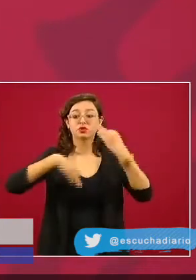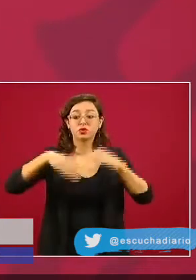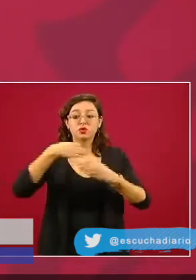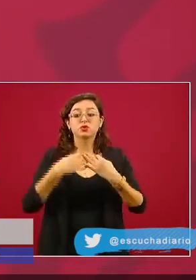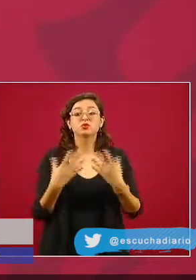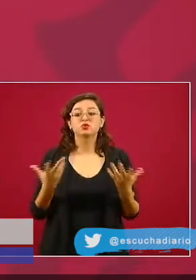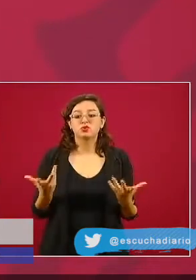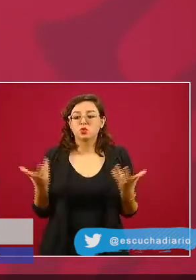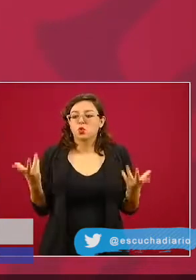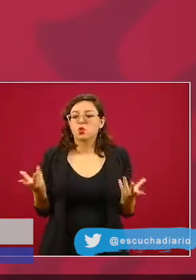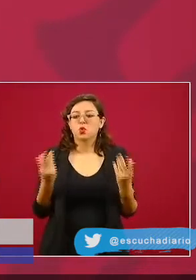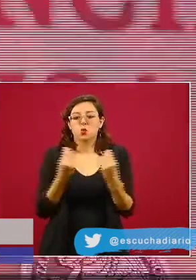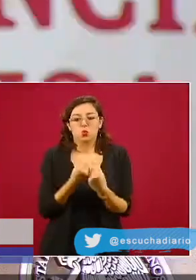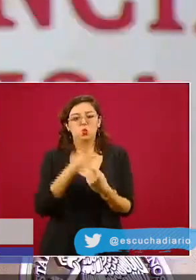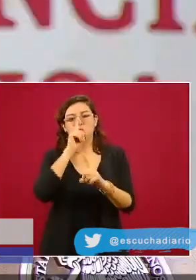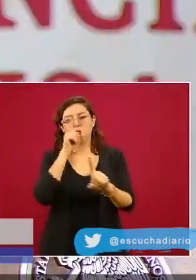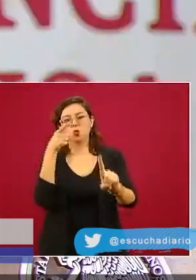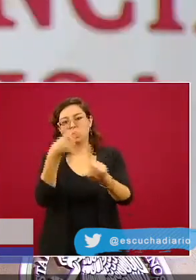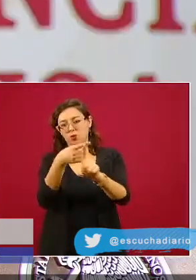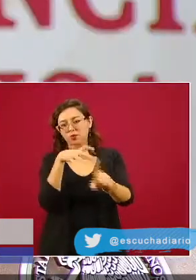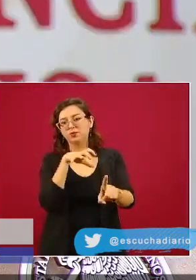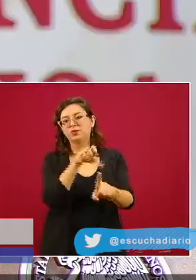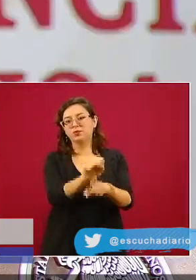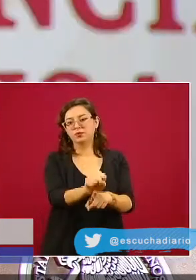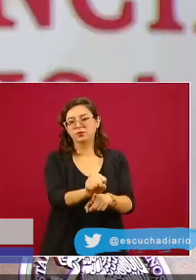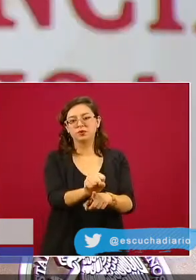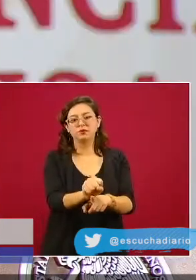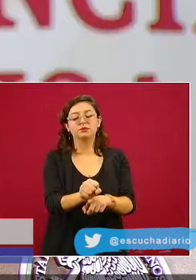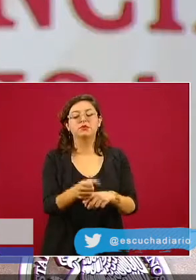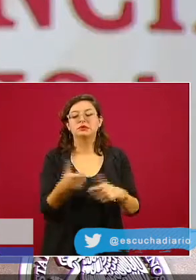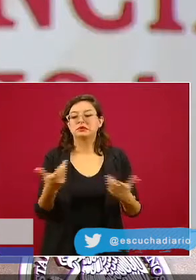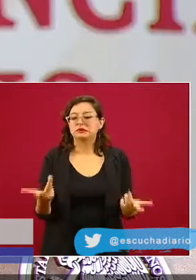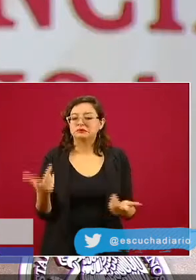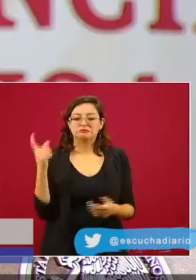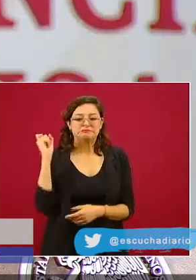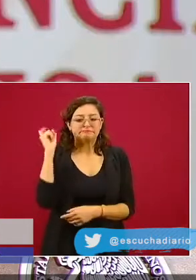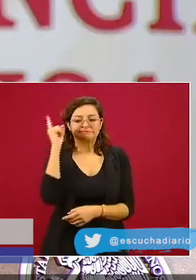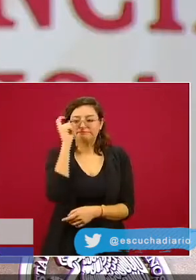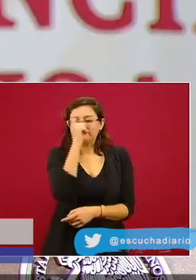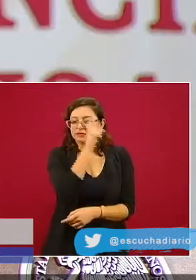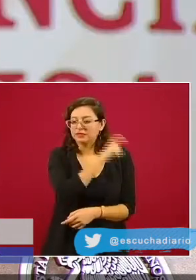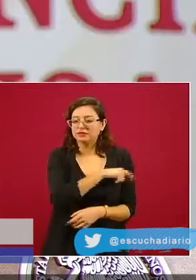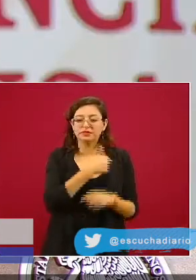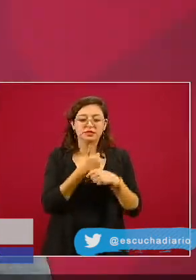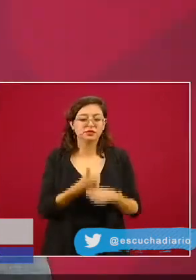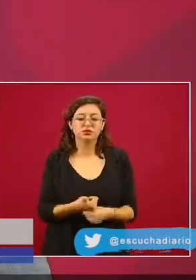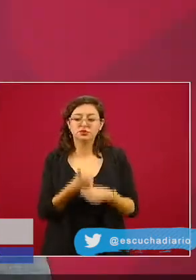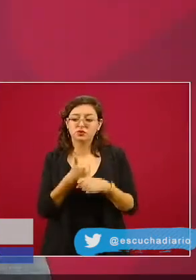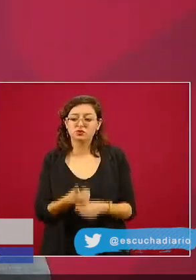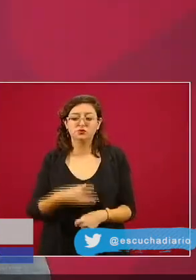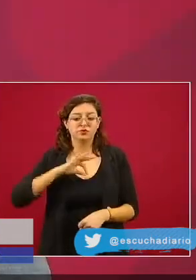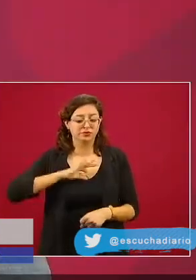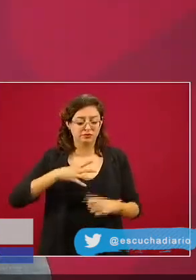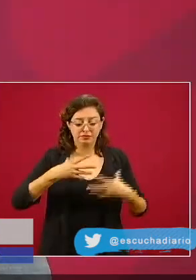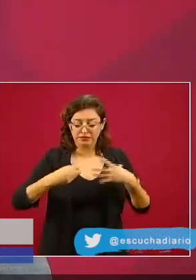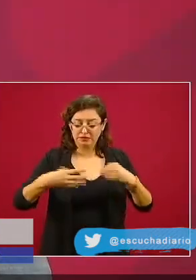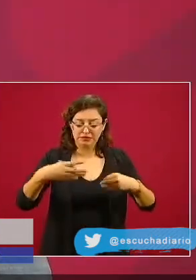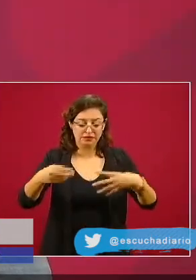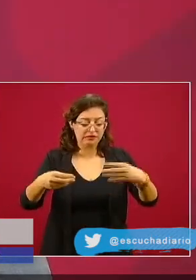hemos logrado entre todos, a pesar de lo terrible de esta pandemia,